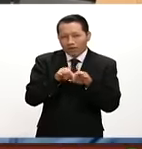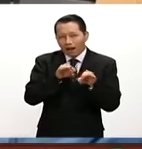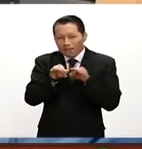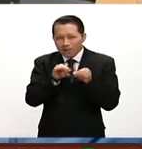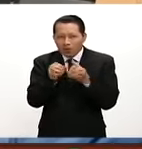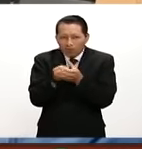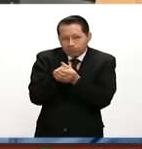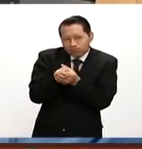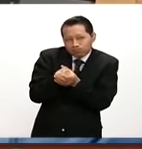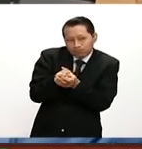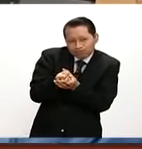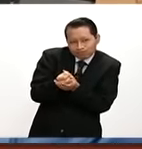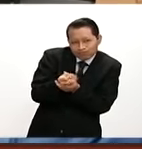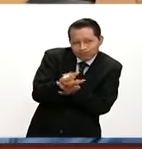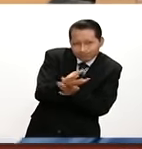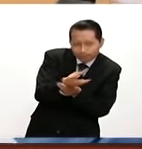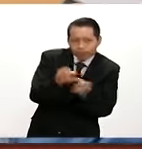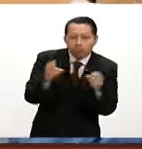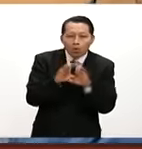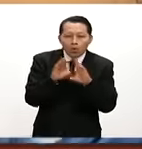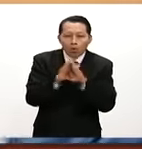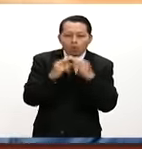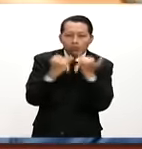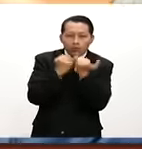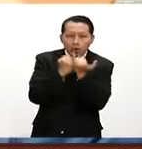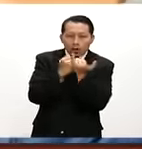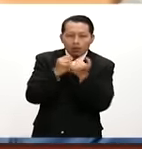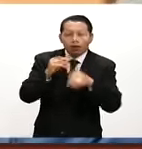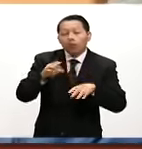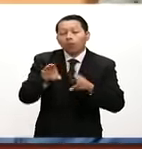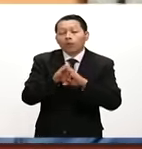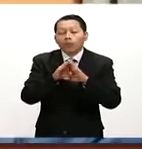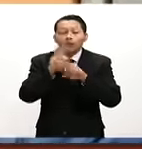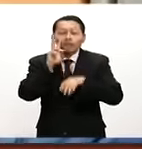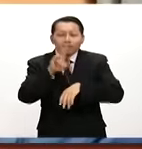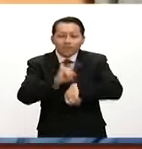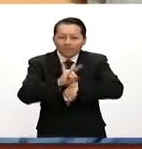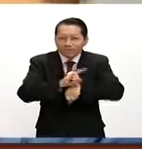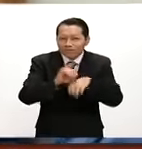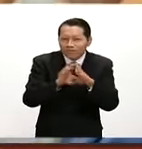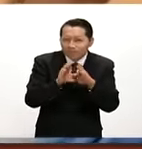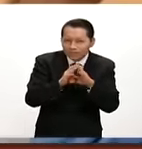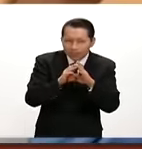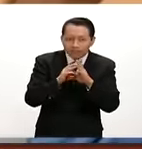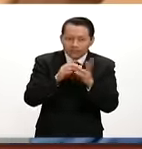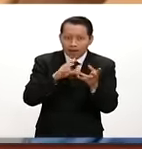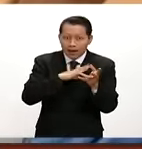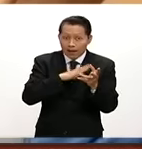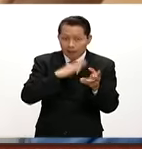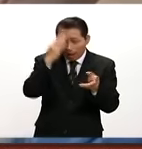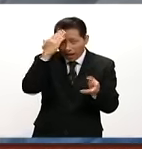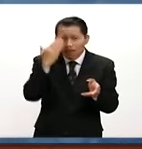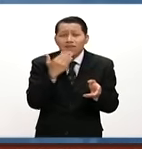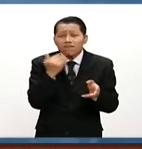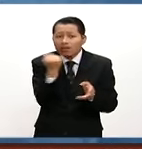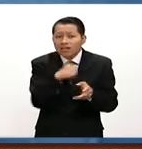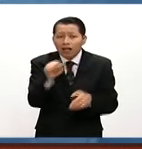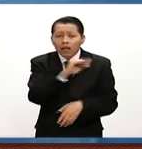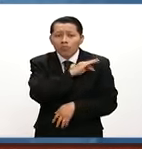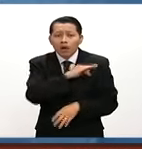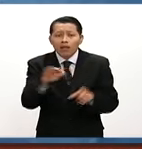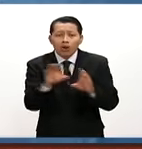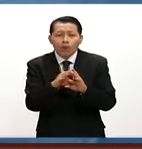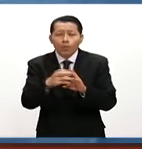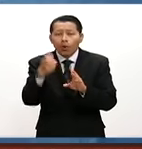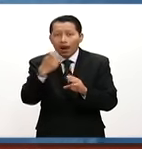parto. Aquí pues imagina la diferencia en la habilidad que alguien puede llegar a tener al